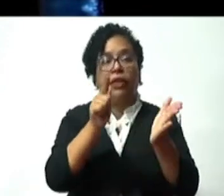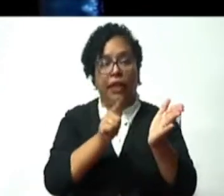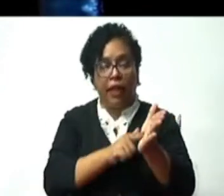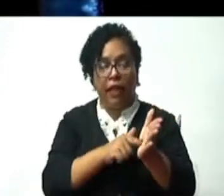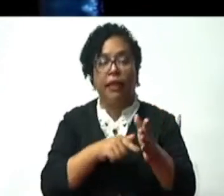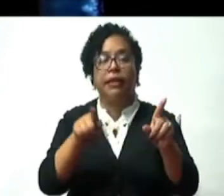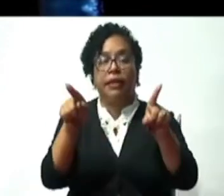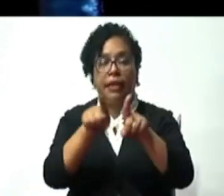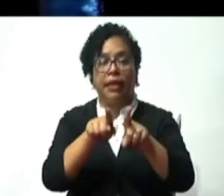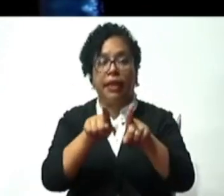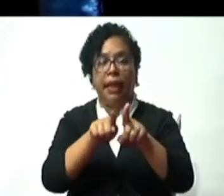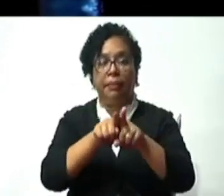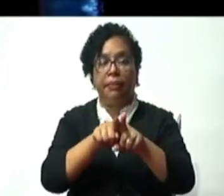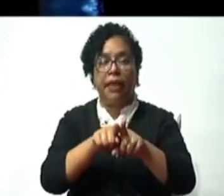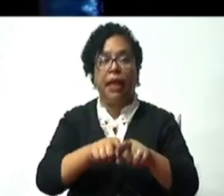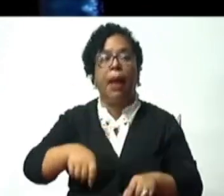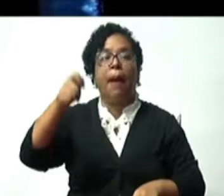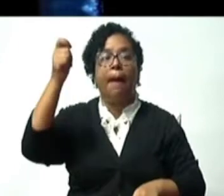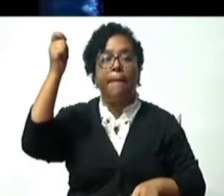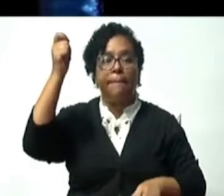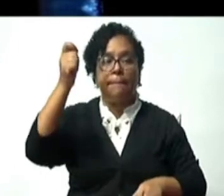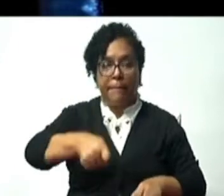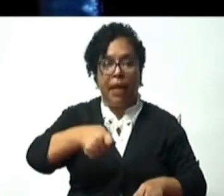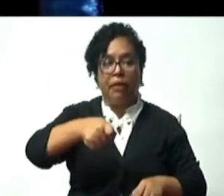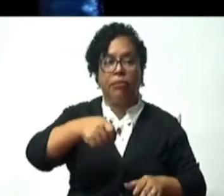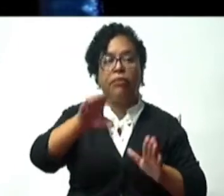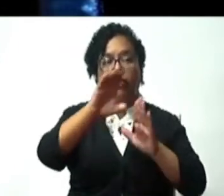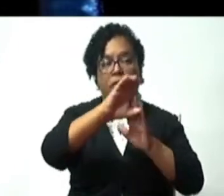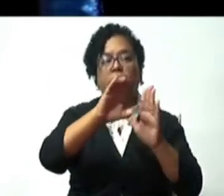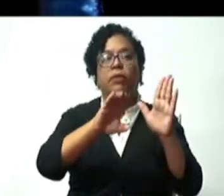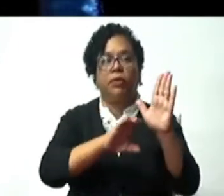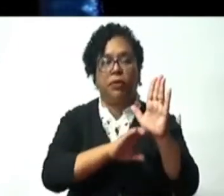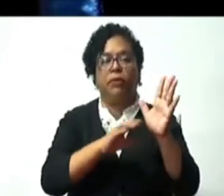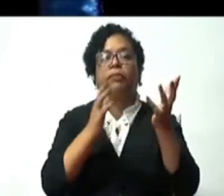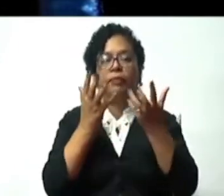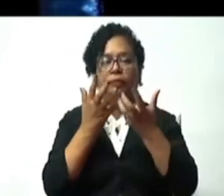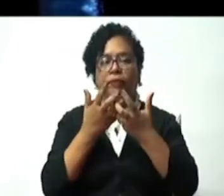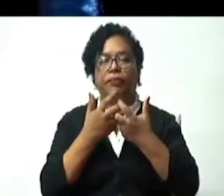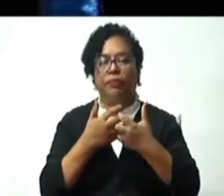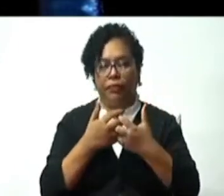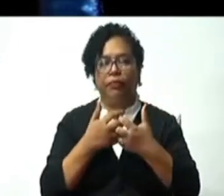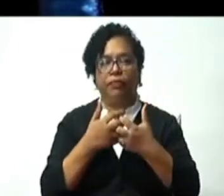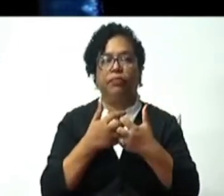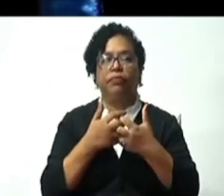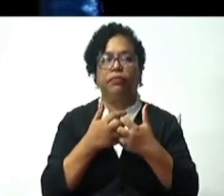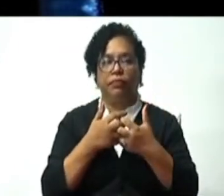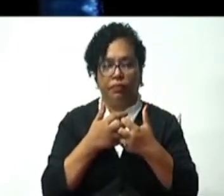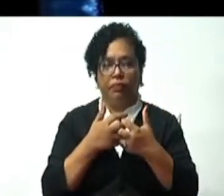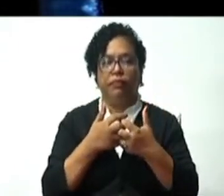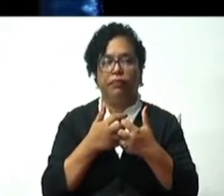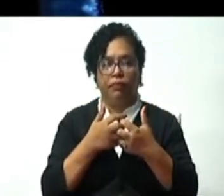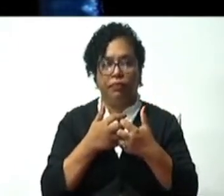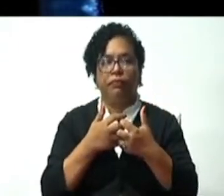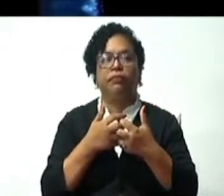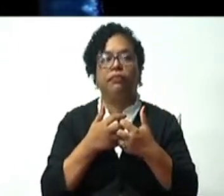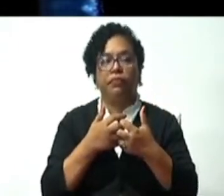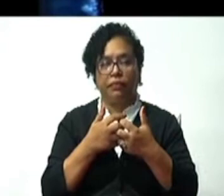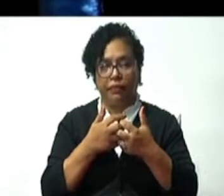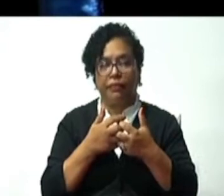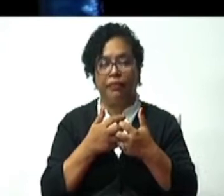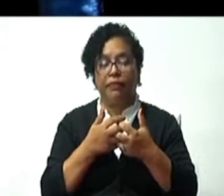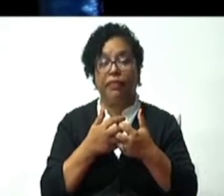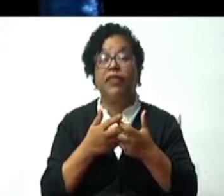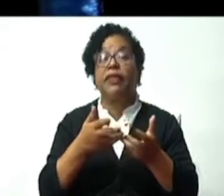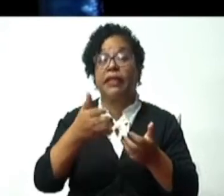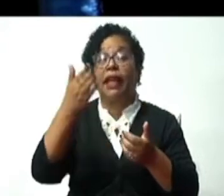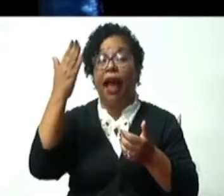dos sentencias había reconocido violación de derechos por parte de las gestiones anteriores en la Junta Central Electoral en contra de nuestra organización, lo que